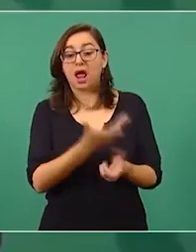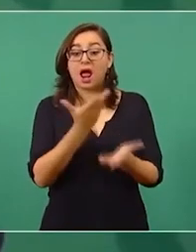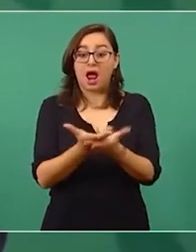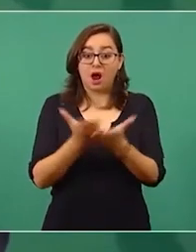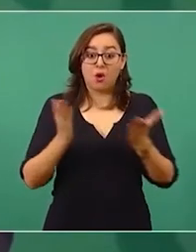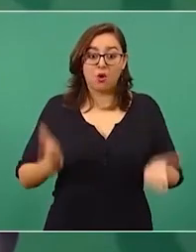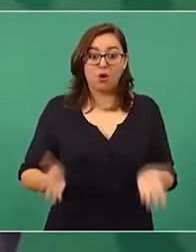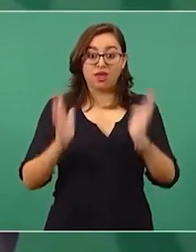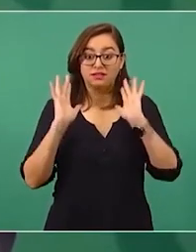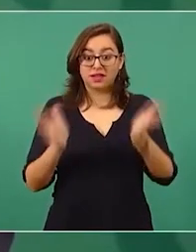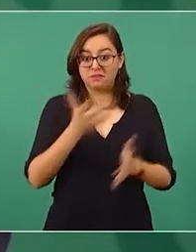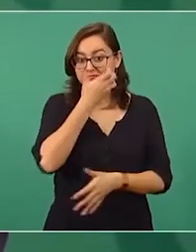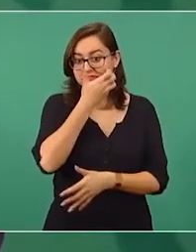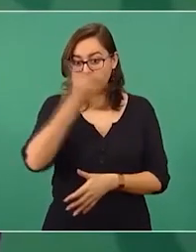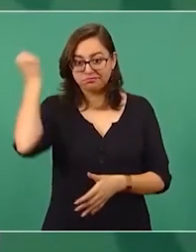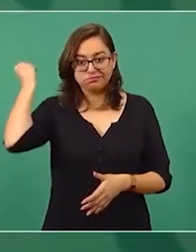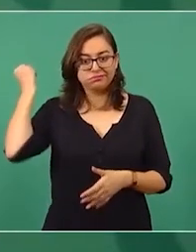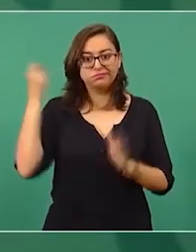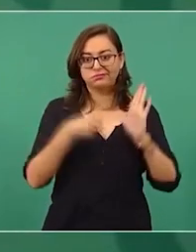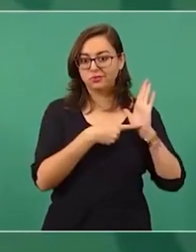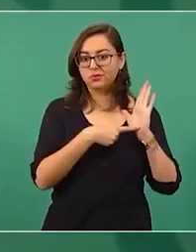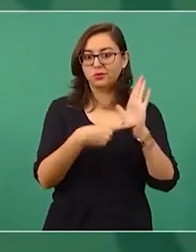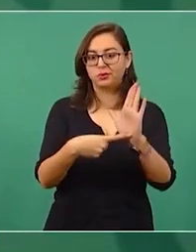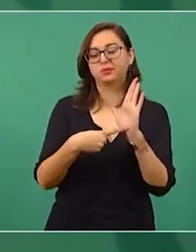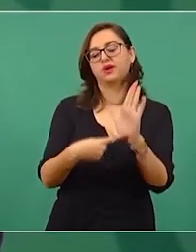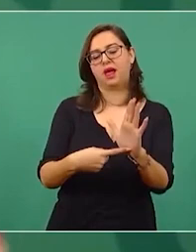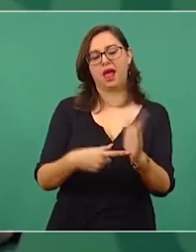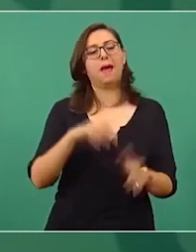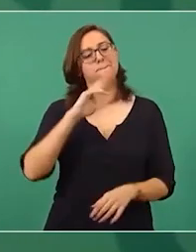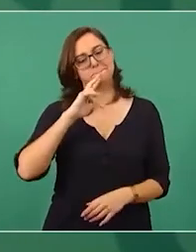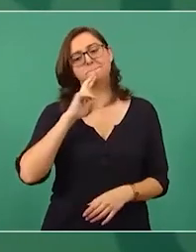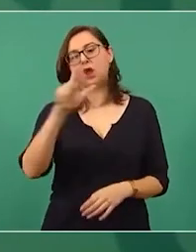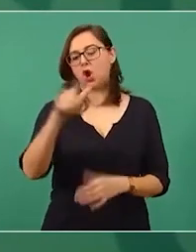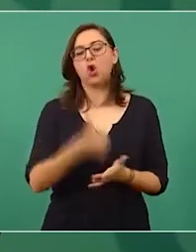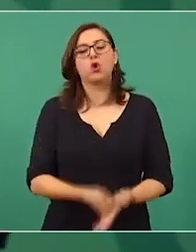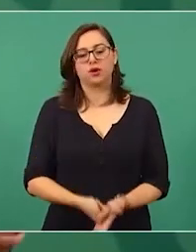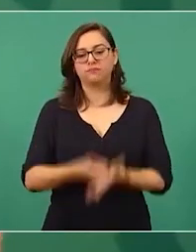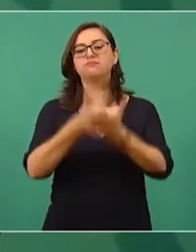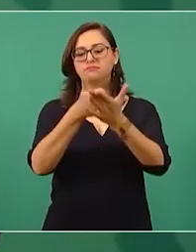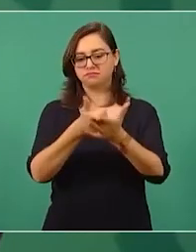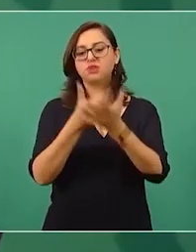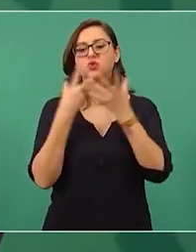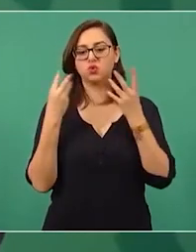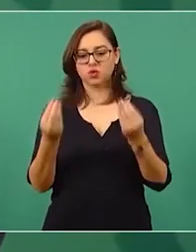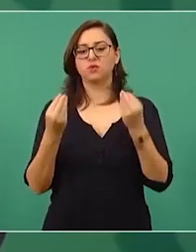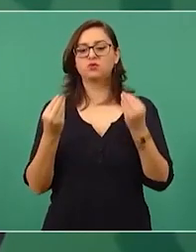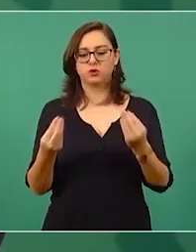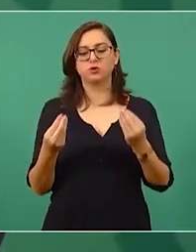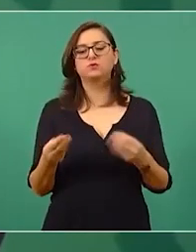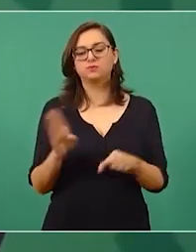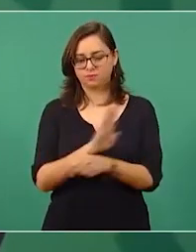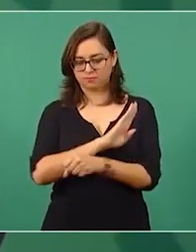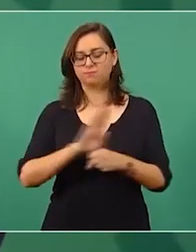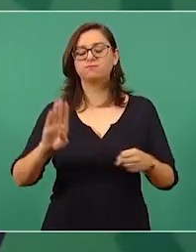se ayuda mucho a la vida pública o sea es bueno